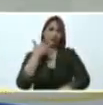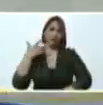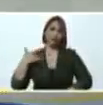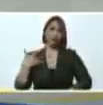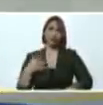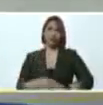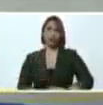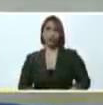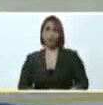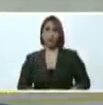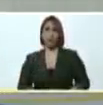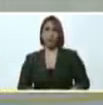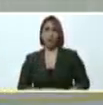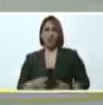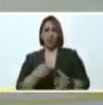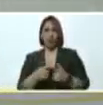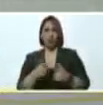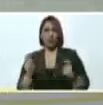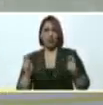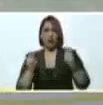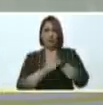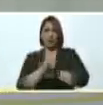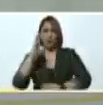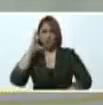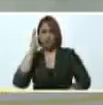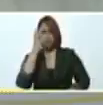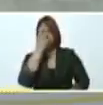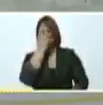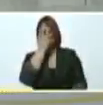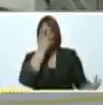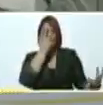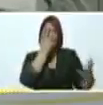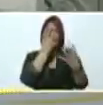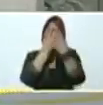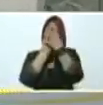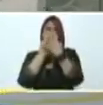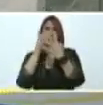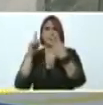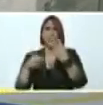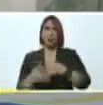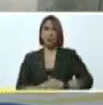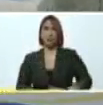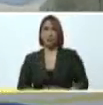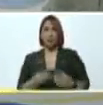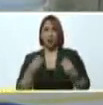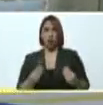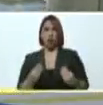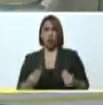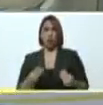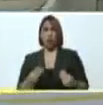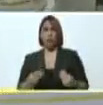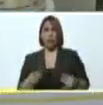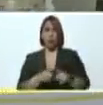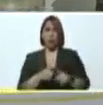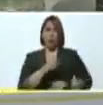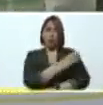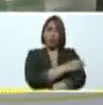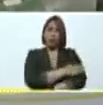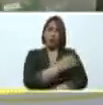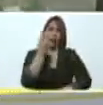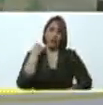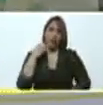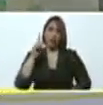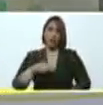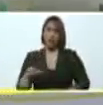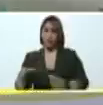van sacando caras nuevas y las élites de ayer y sus herederos de hoy que mantuvieron